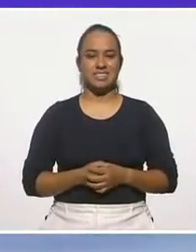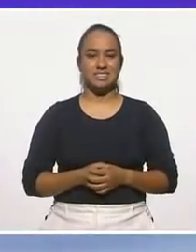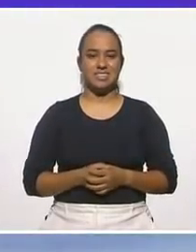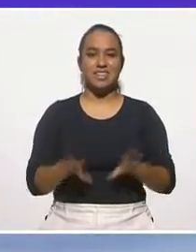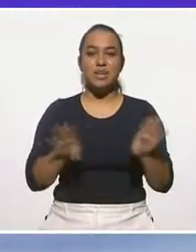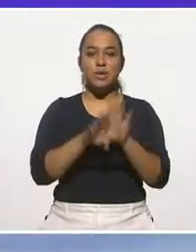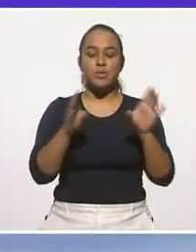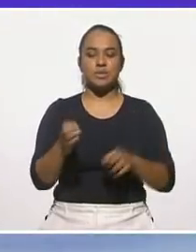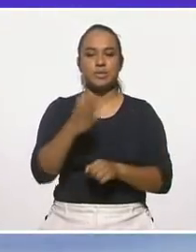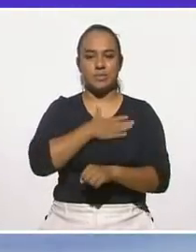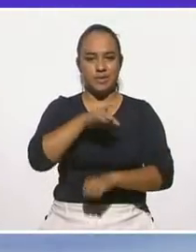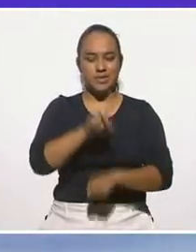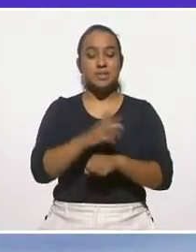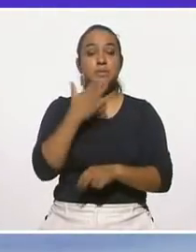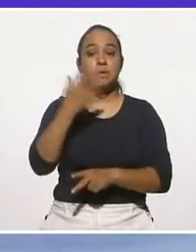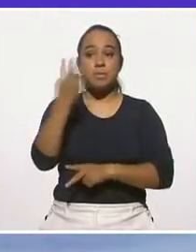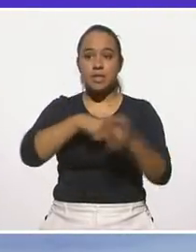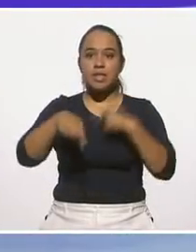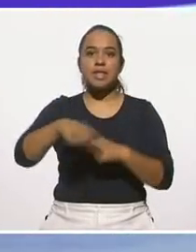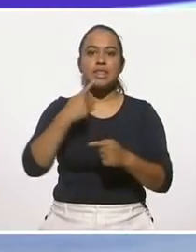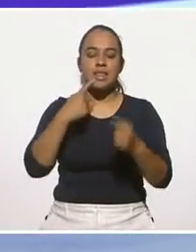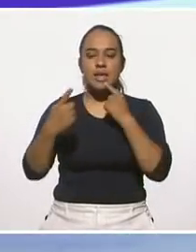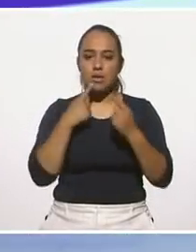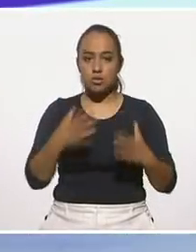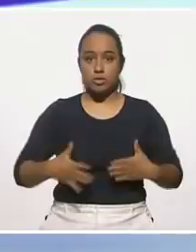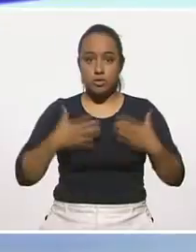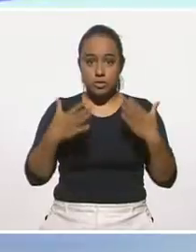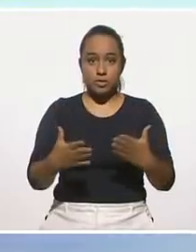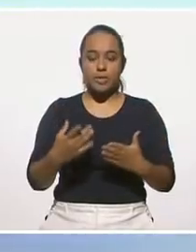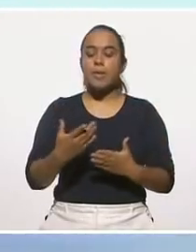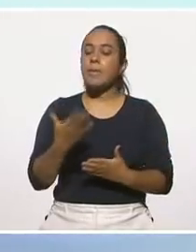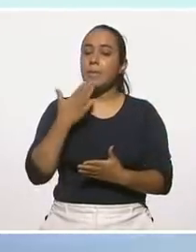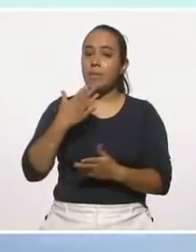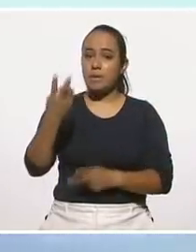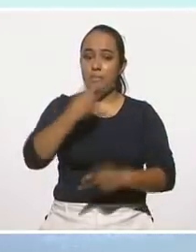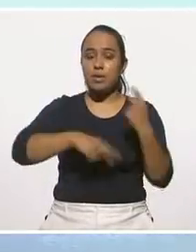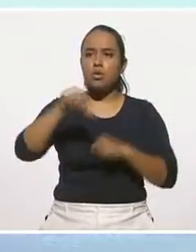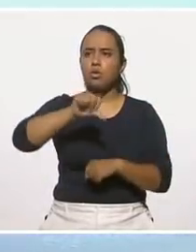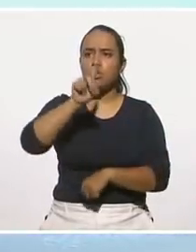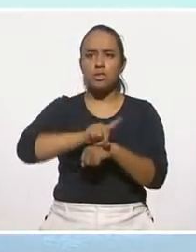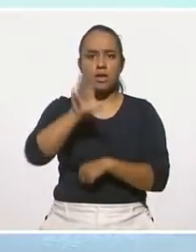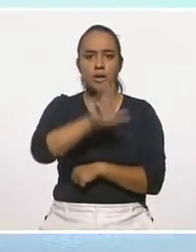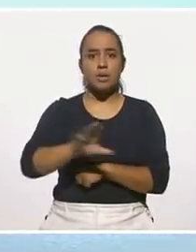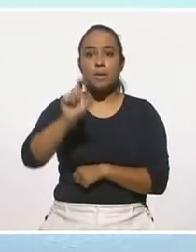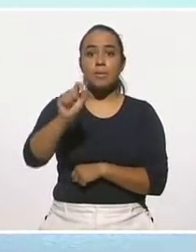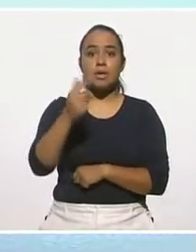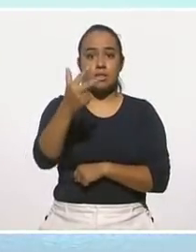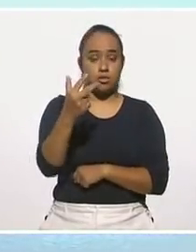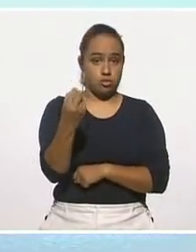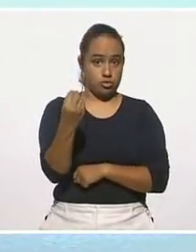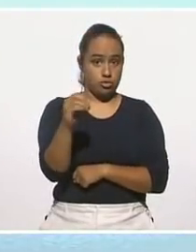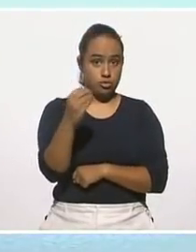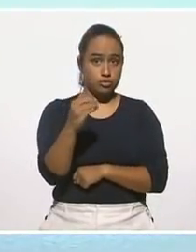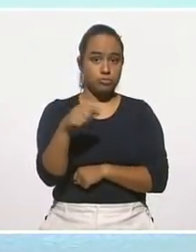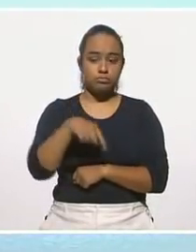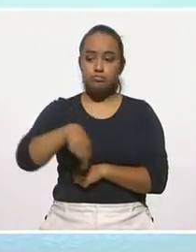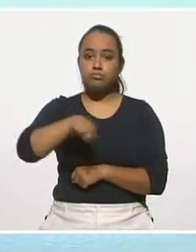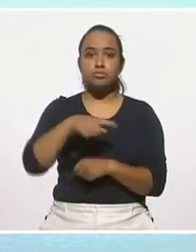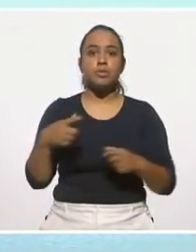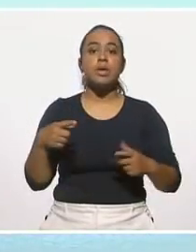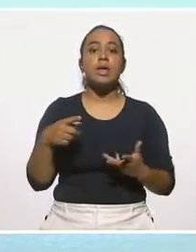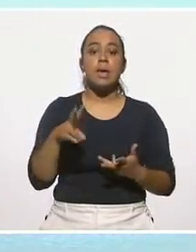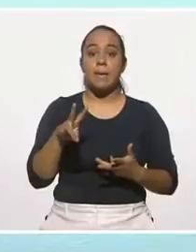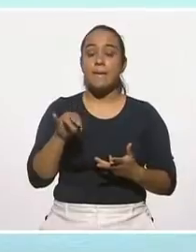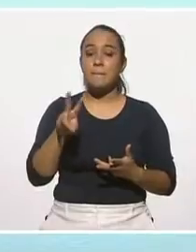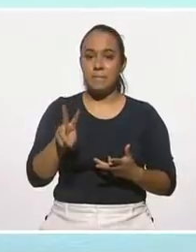¿Cómo están? Muy buenos días, bienvenidos a Diálogos en Confianza. Les doy la bienvenida este miércoles 28 de octubre. Estamos completamente